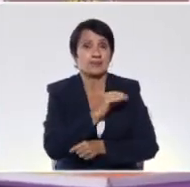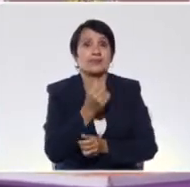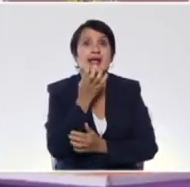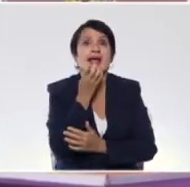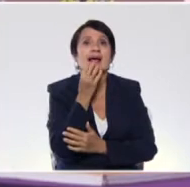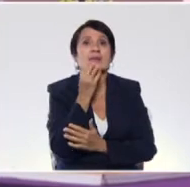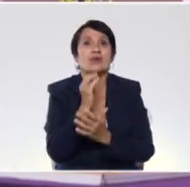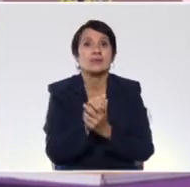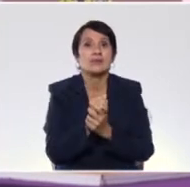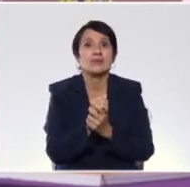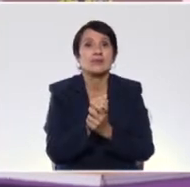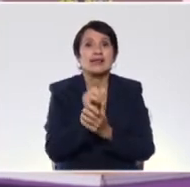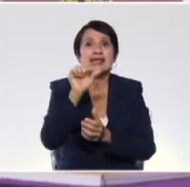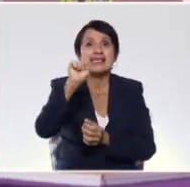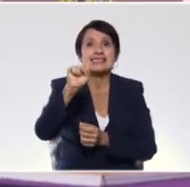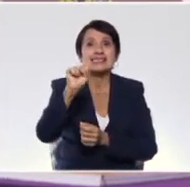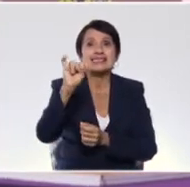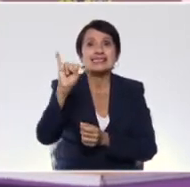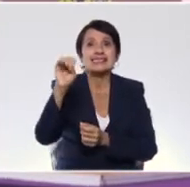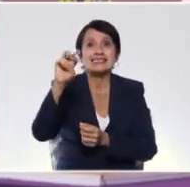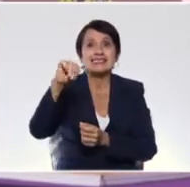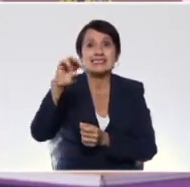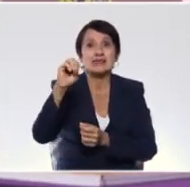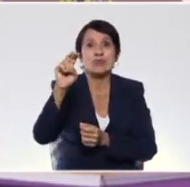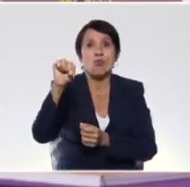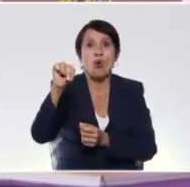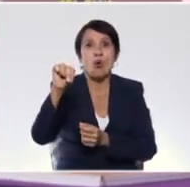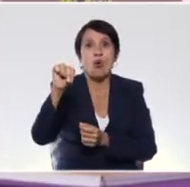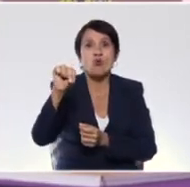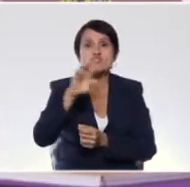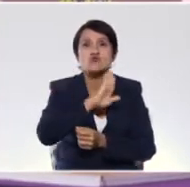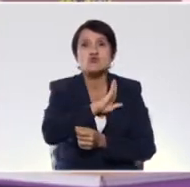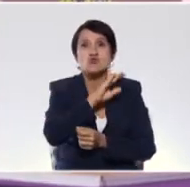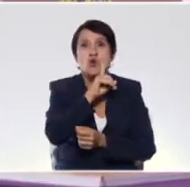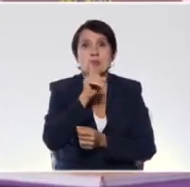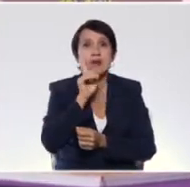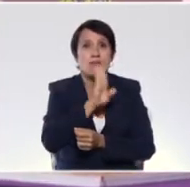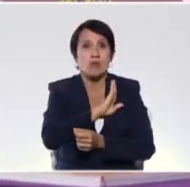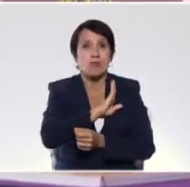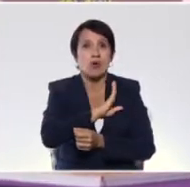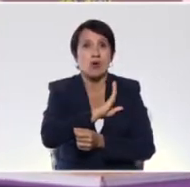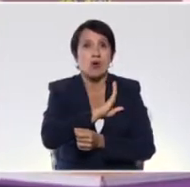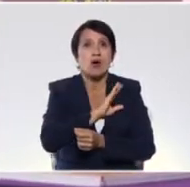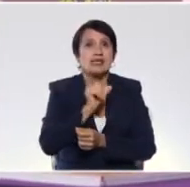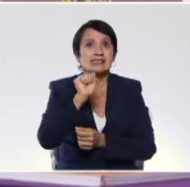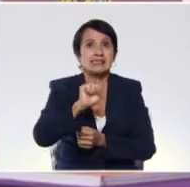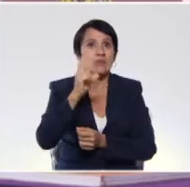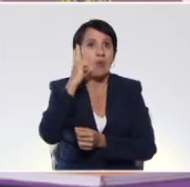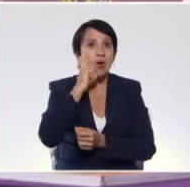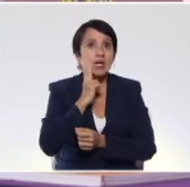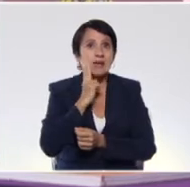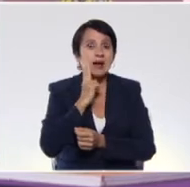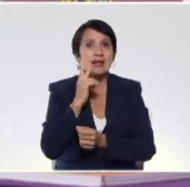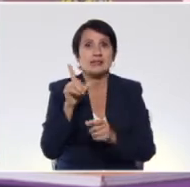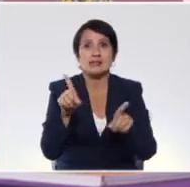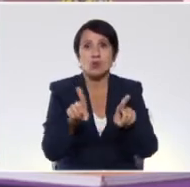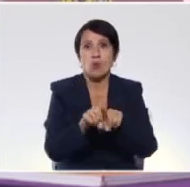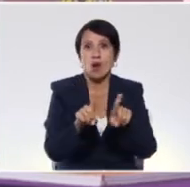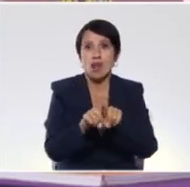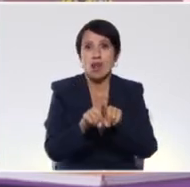un ejemplito como por ejemplo Simón, es un nombre propio, como el nombre de nuestro libertador Simón Bolívar, tenemos también